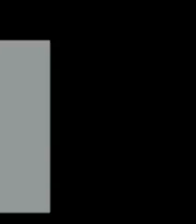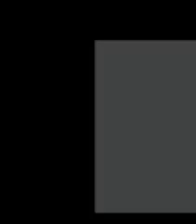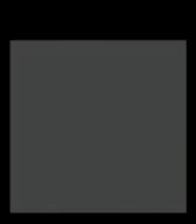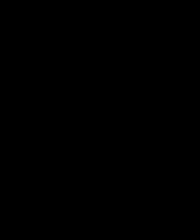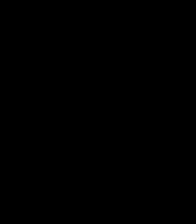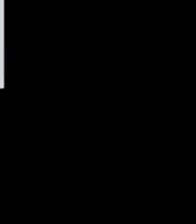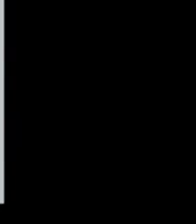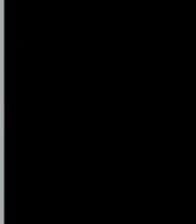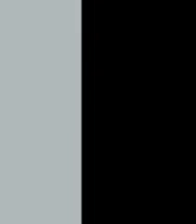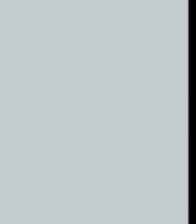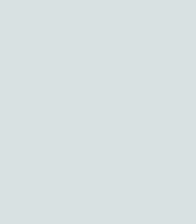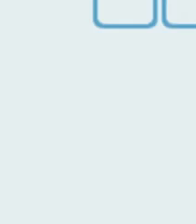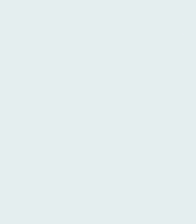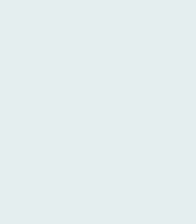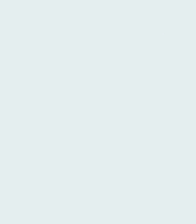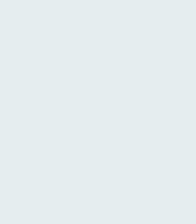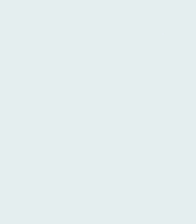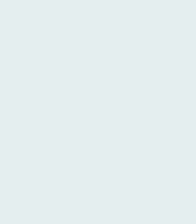La Universidad de Costa Rica